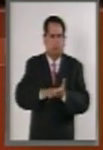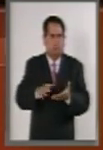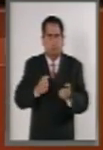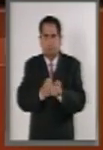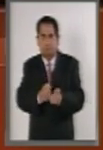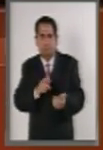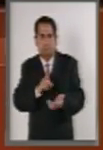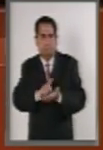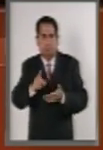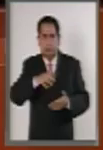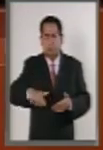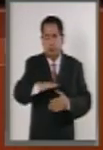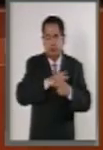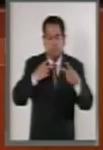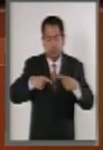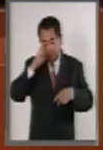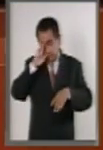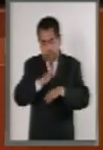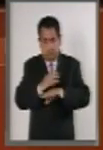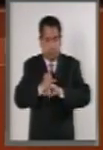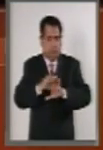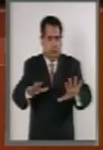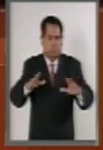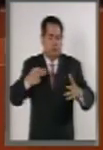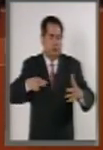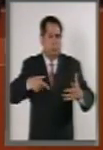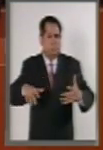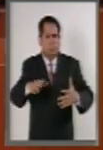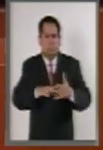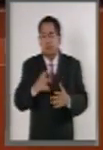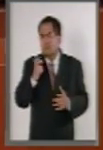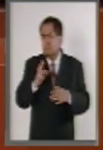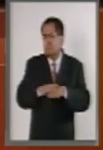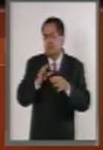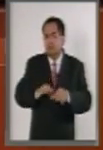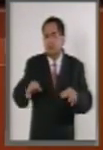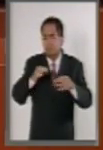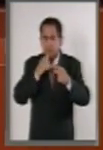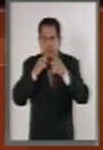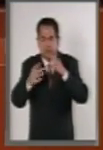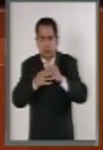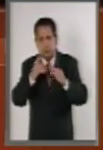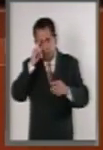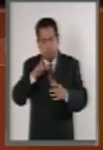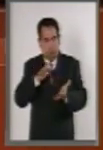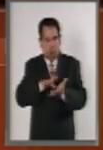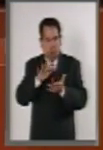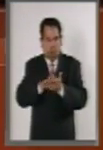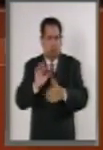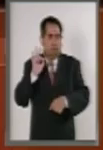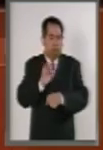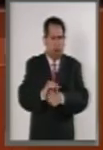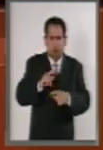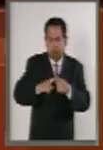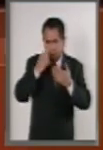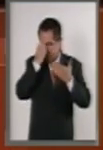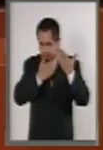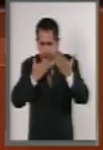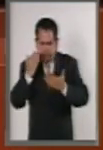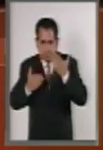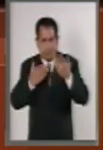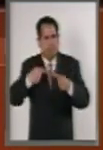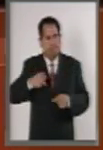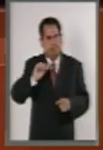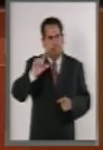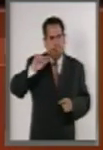de los ciudadanos a acceder a la información pública. Con ello tendrán más instrumentos para avalar y evaluar a sus autoridades.